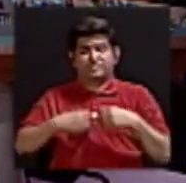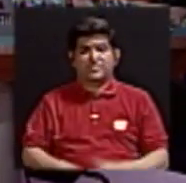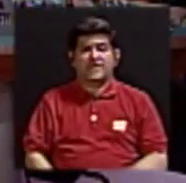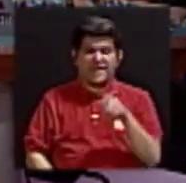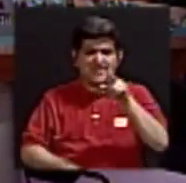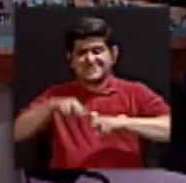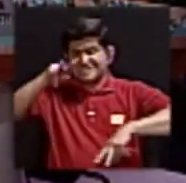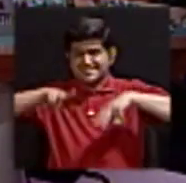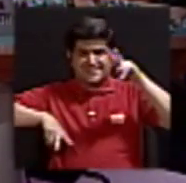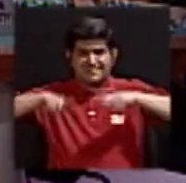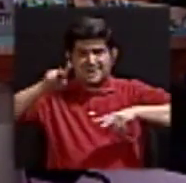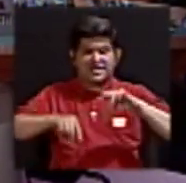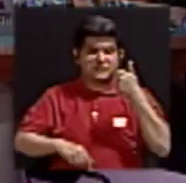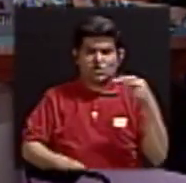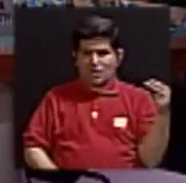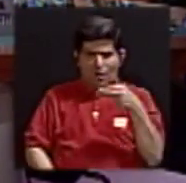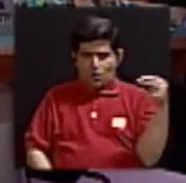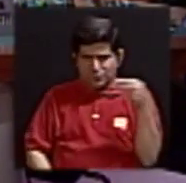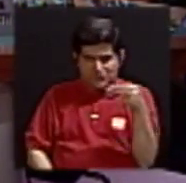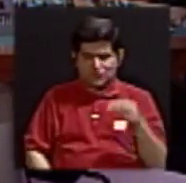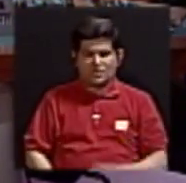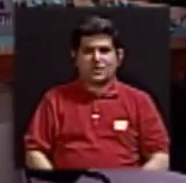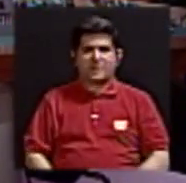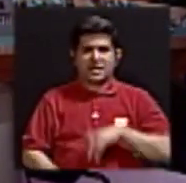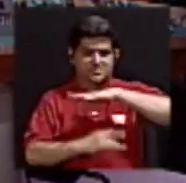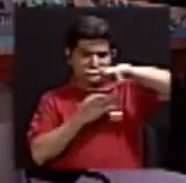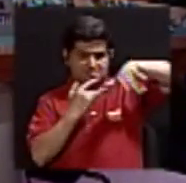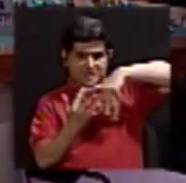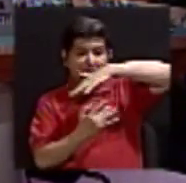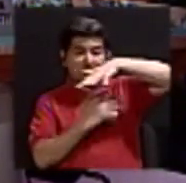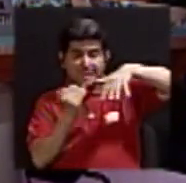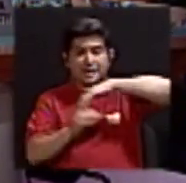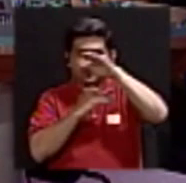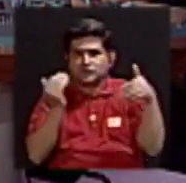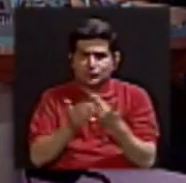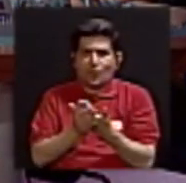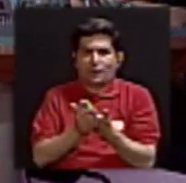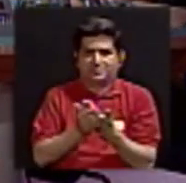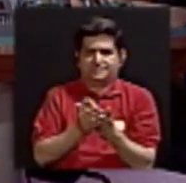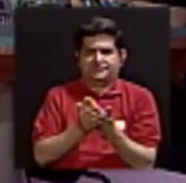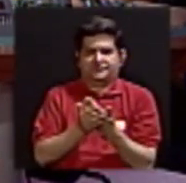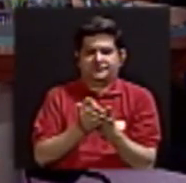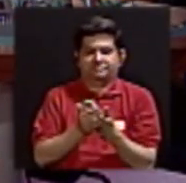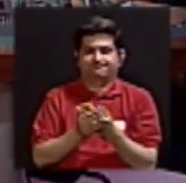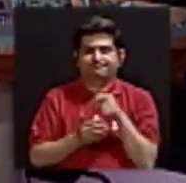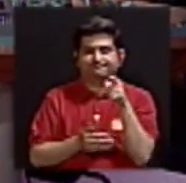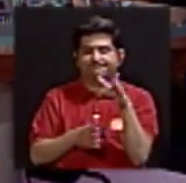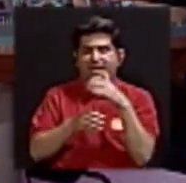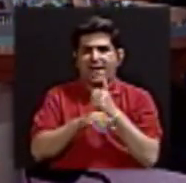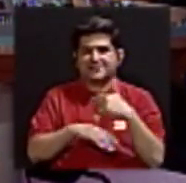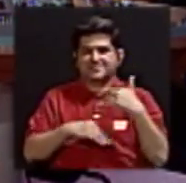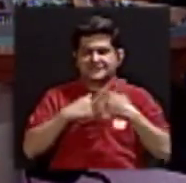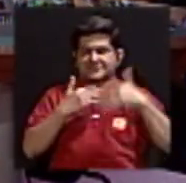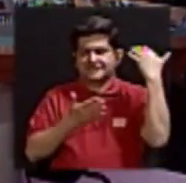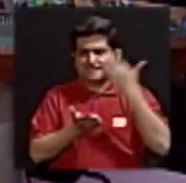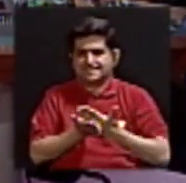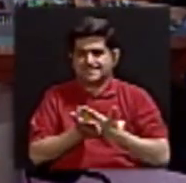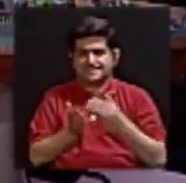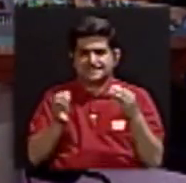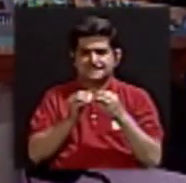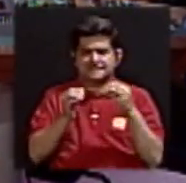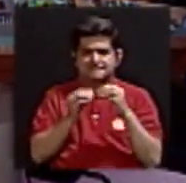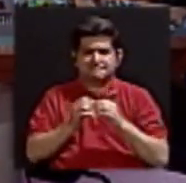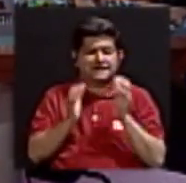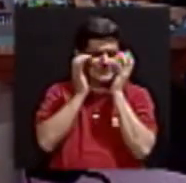fluctuación en estas otras hormonas, al interactuar, porque interactúan, entonces hacen que la menopausia sea mucho más